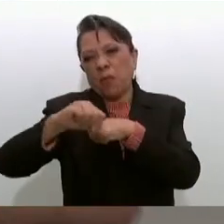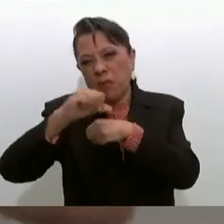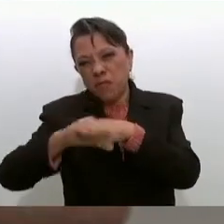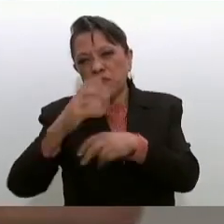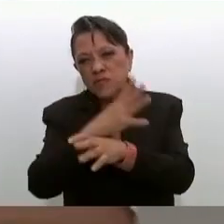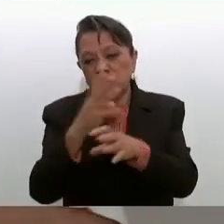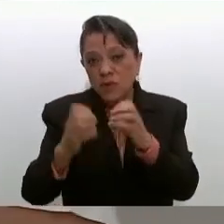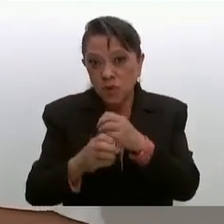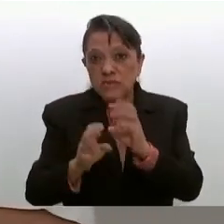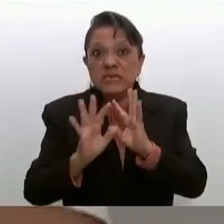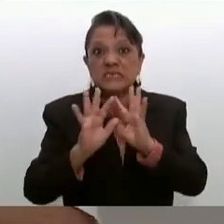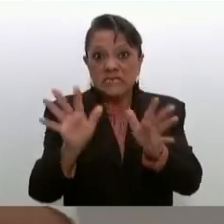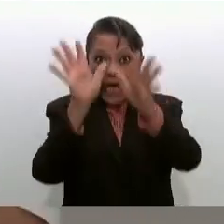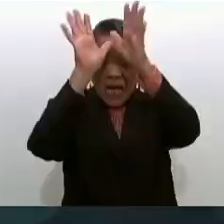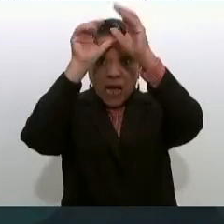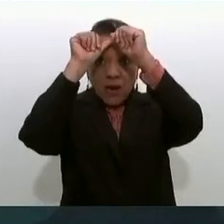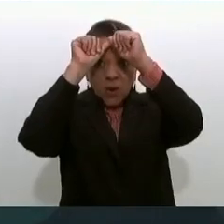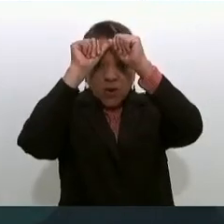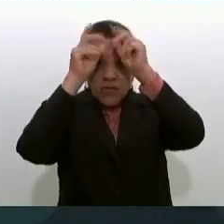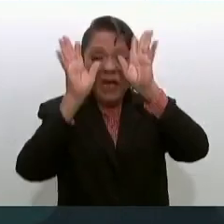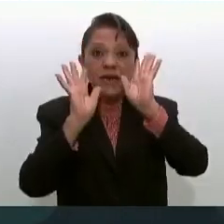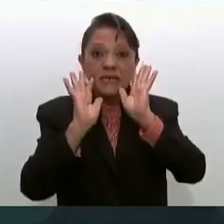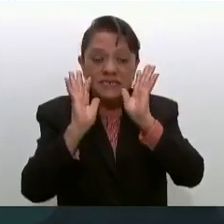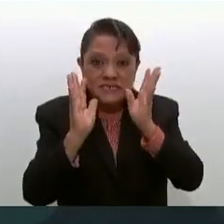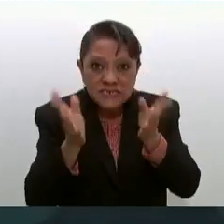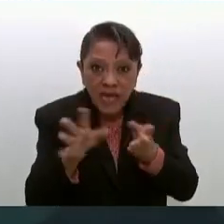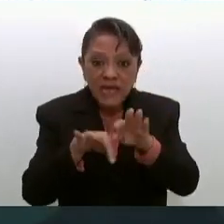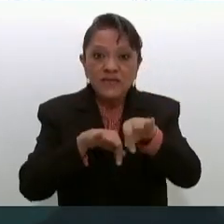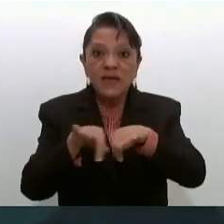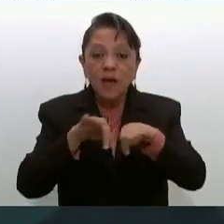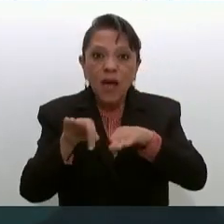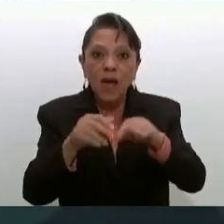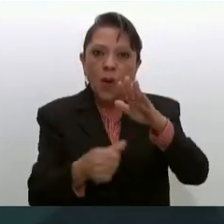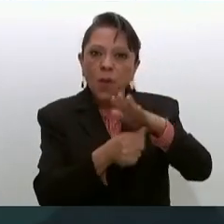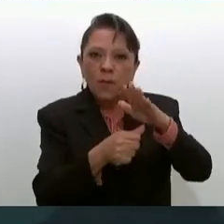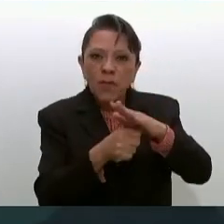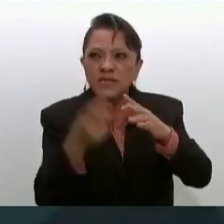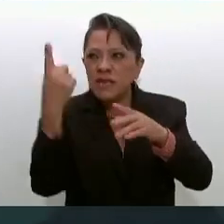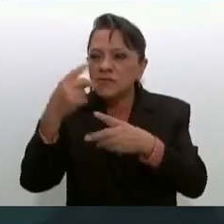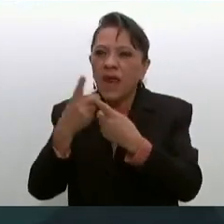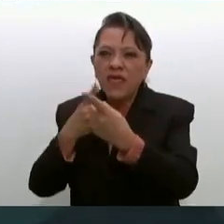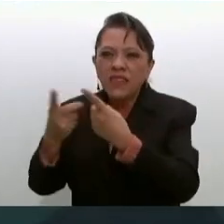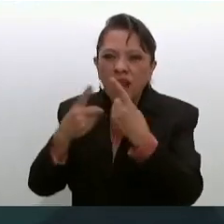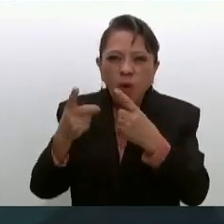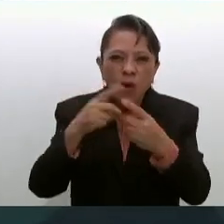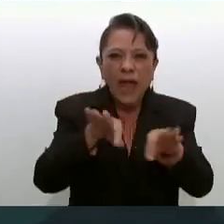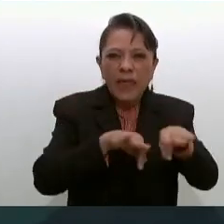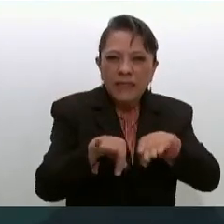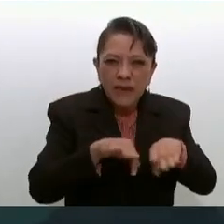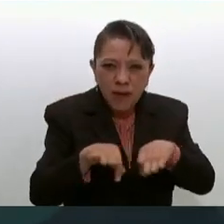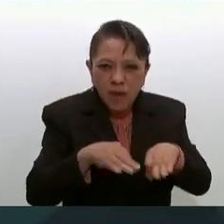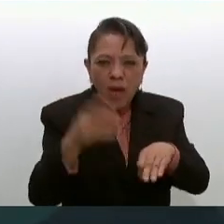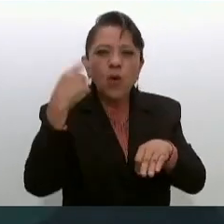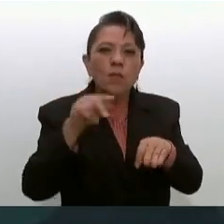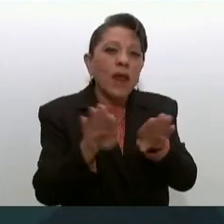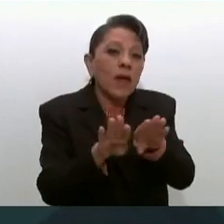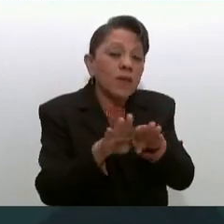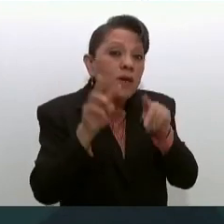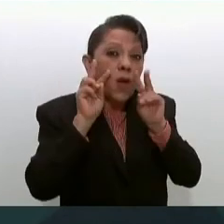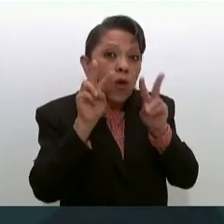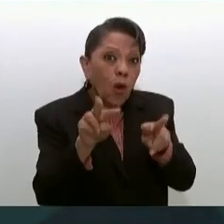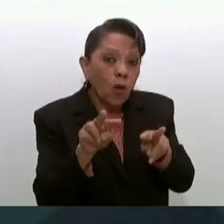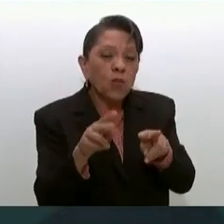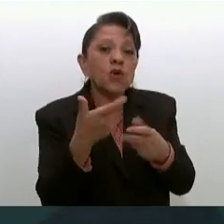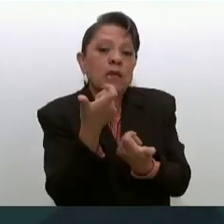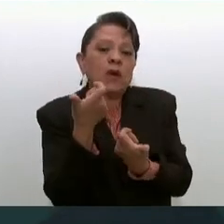de la obra, en eso ya se está trabajando, hay mesas para ello, mesas de discusión, trabajo y recursos que se deben invertir,